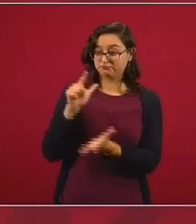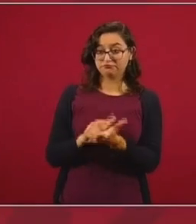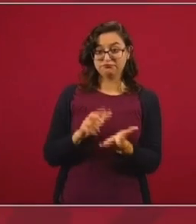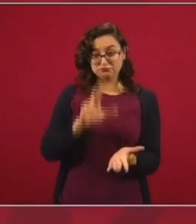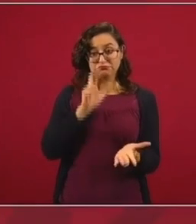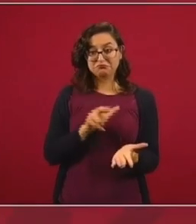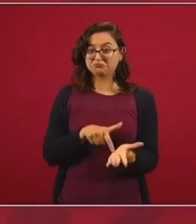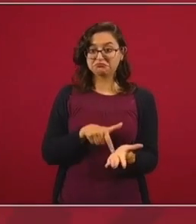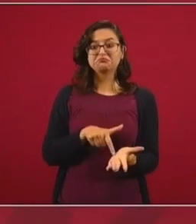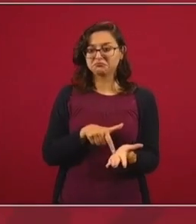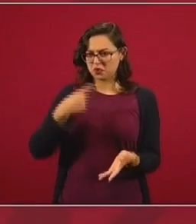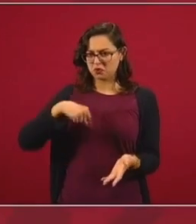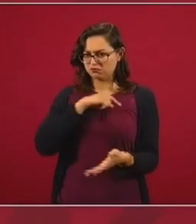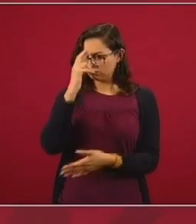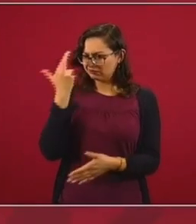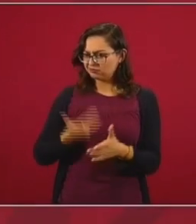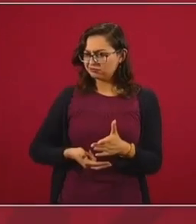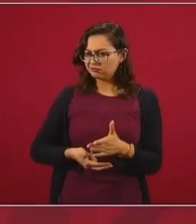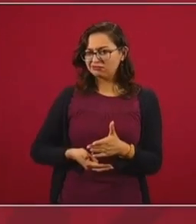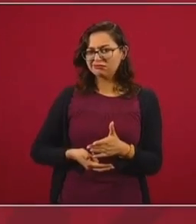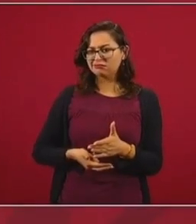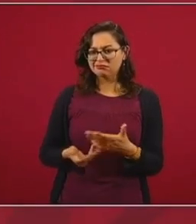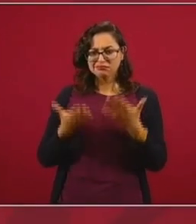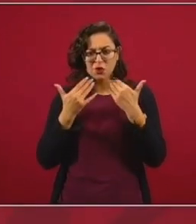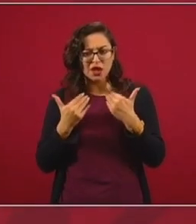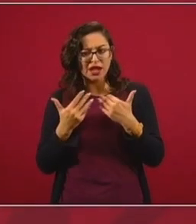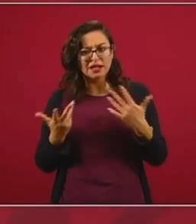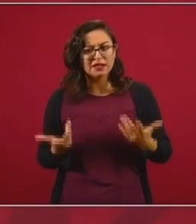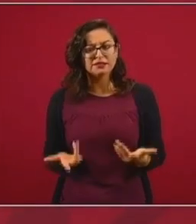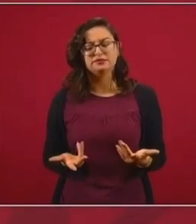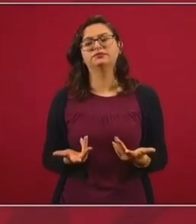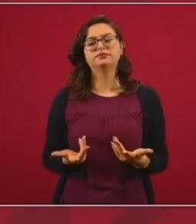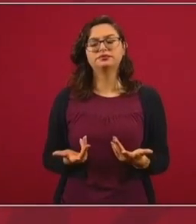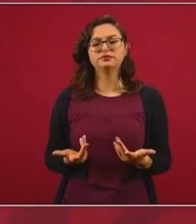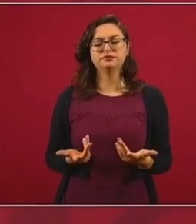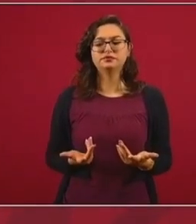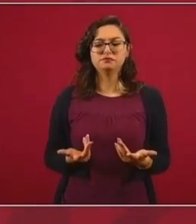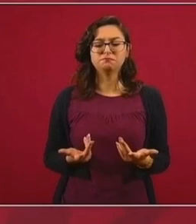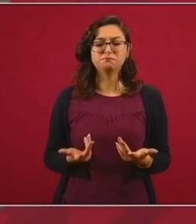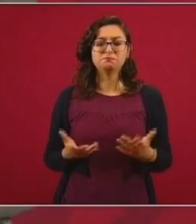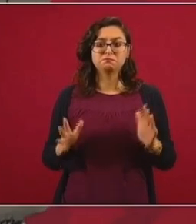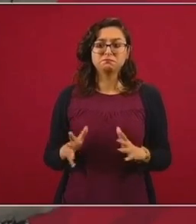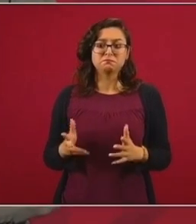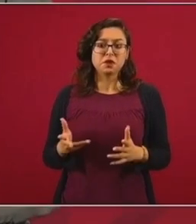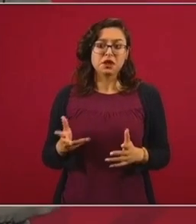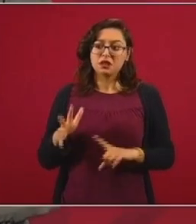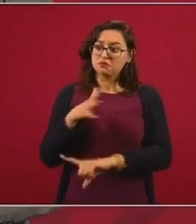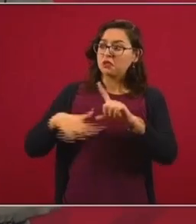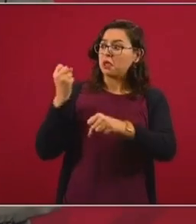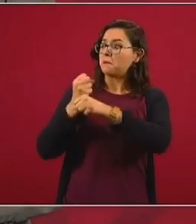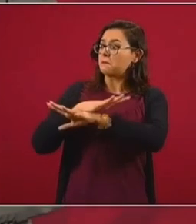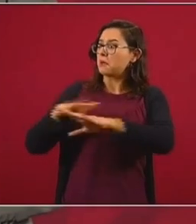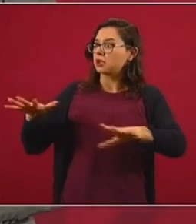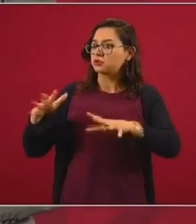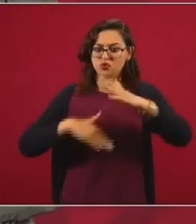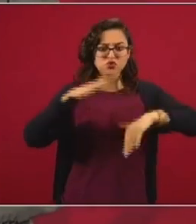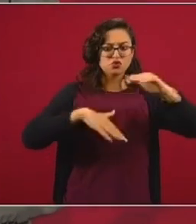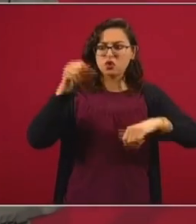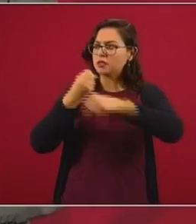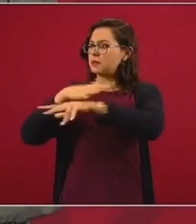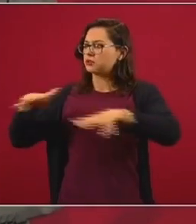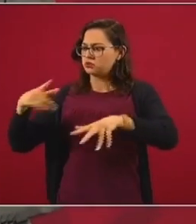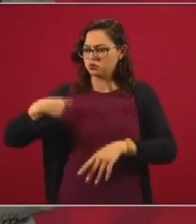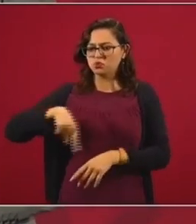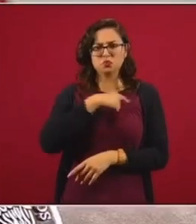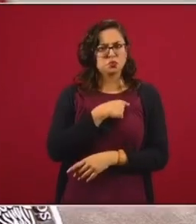que los primeros en cumplir con la norma de que exista una resolución sobre el impacto ambiental somos nosotros.